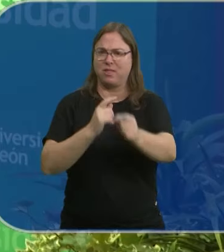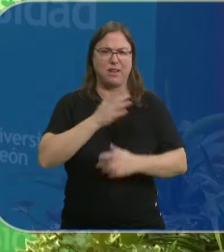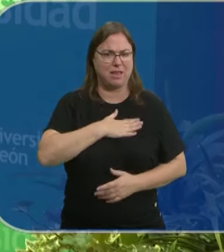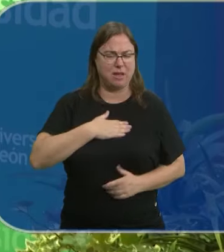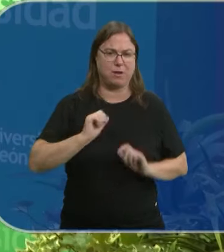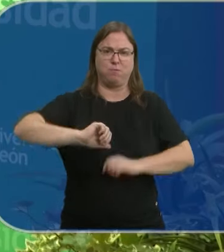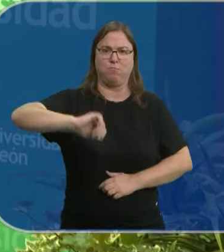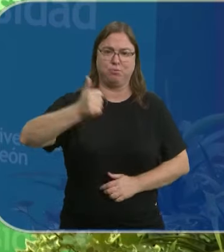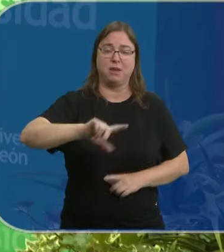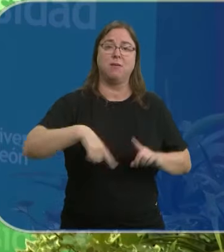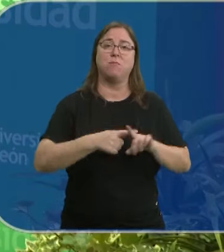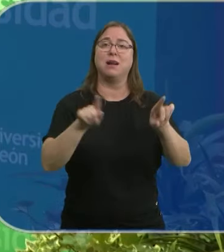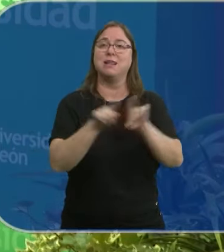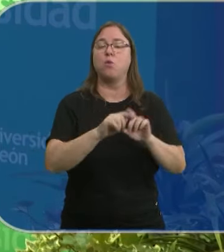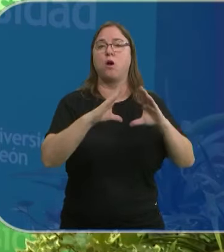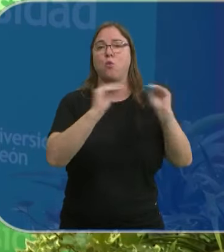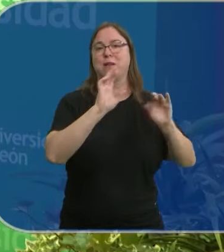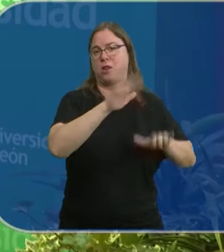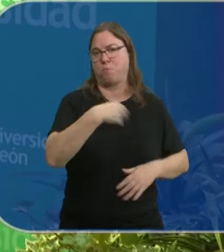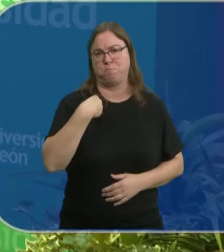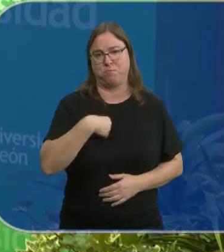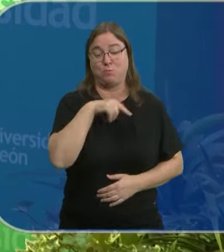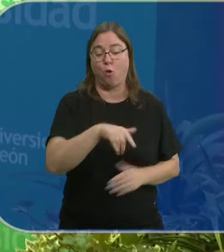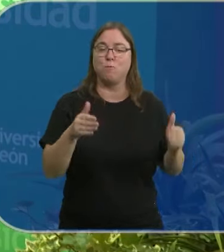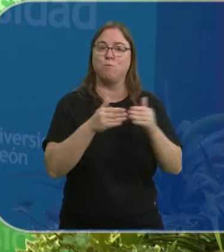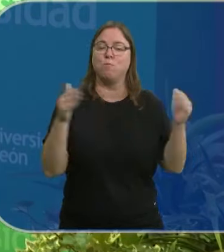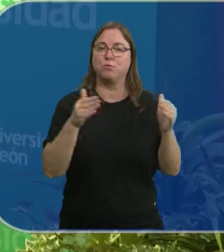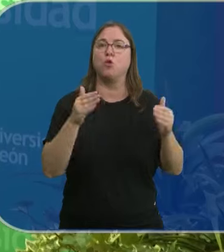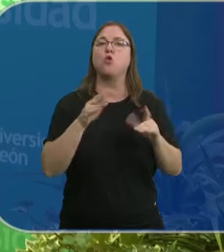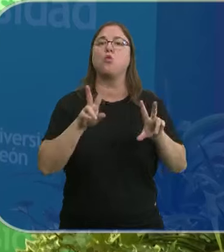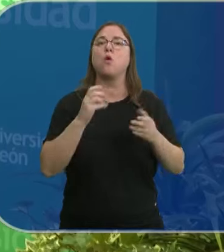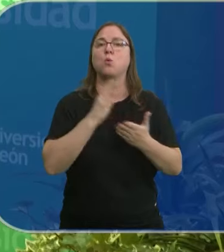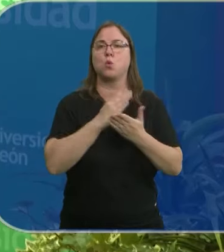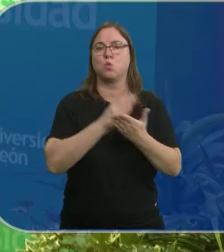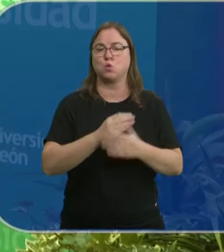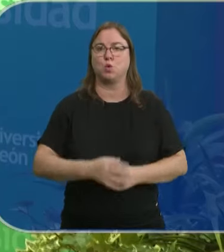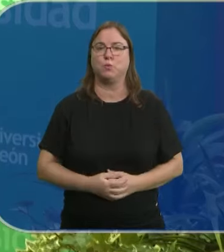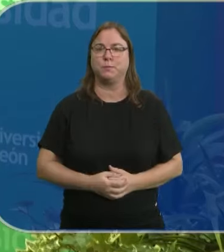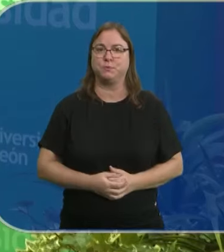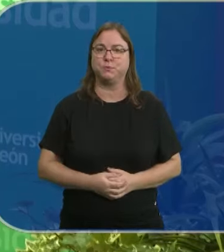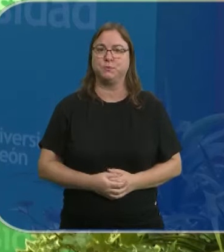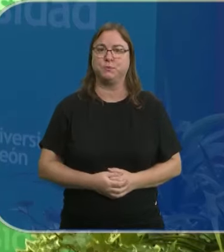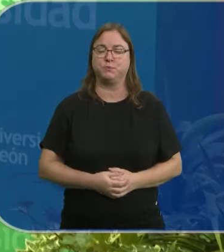para que salga adelante, al igual que la Universidad de León que hoy ha dado inicio al nuevo curso académico.